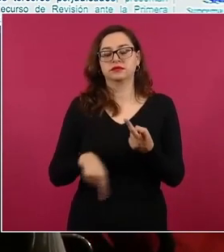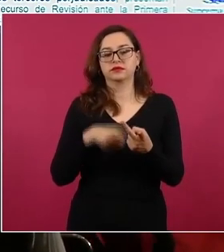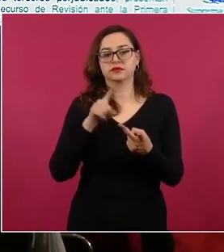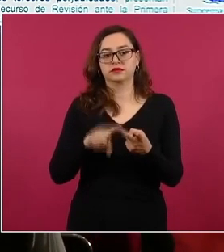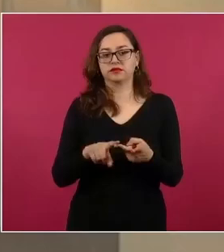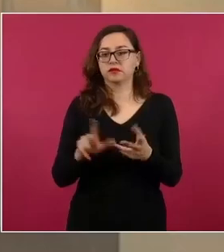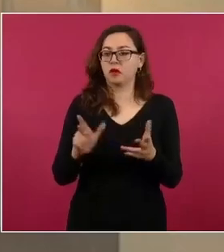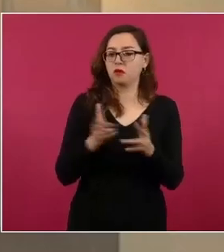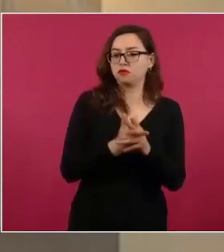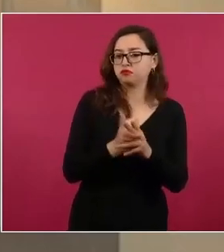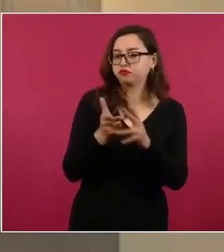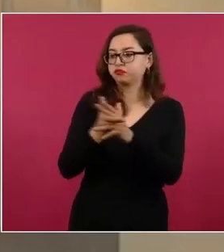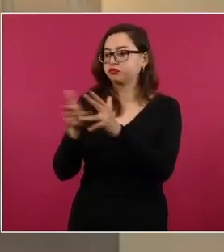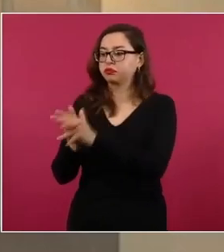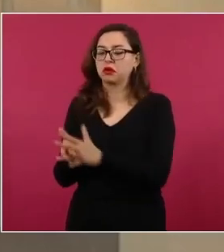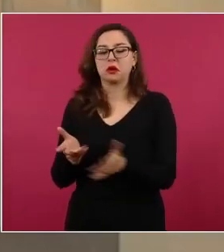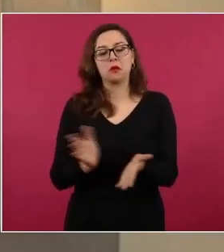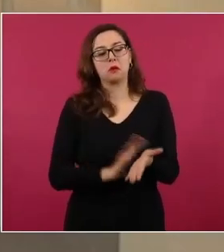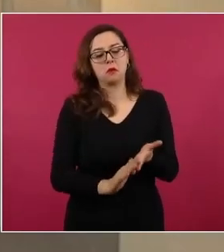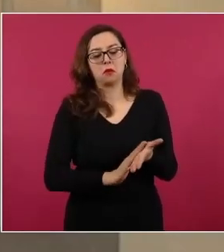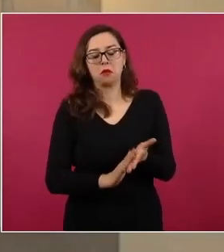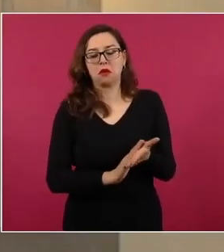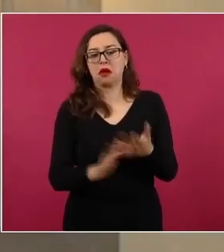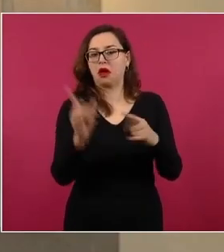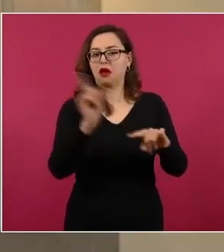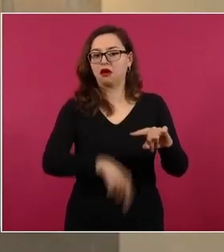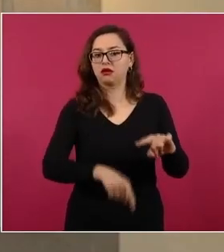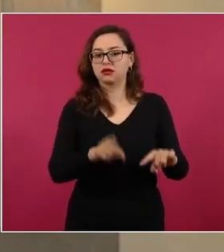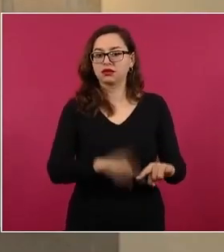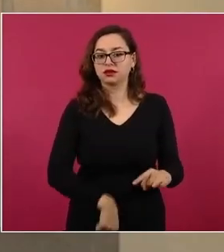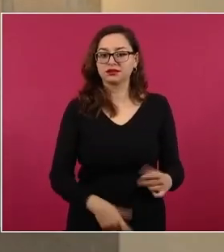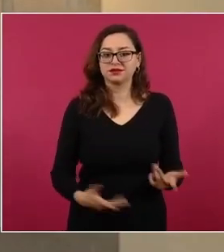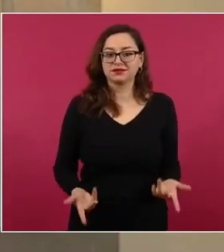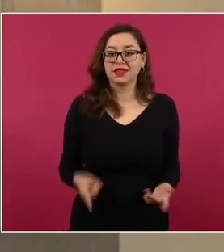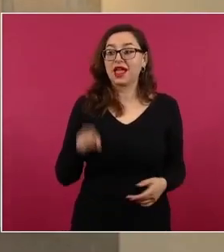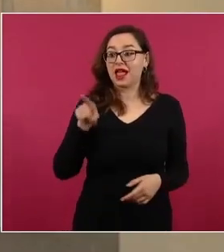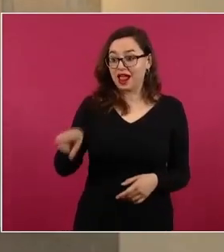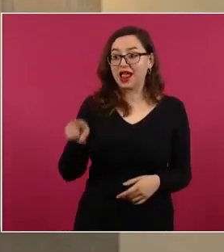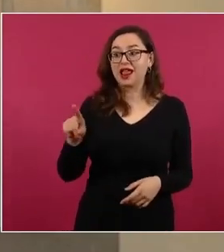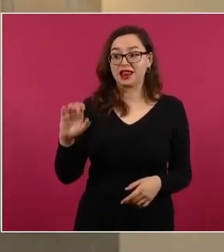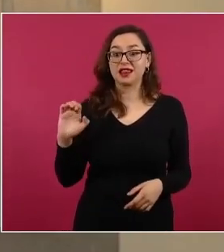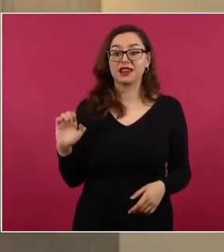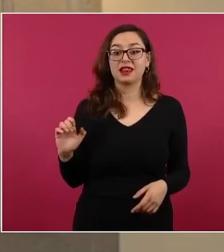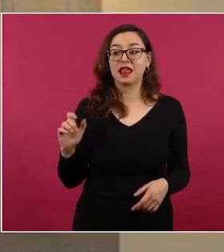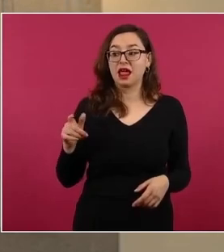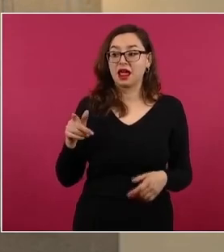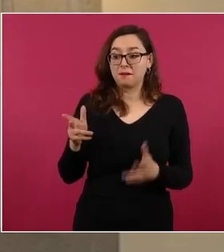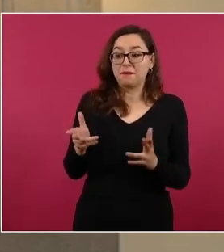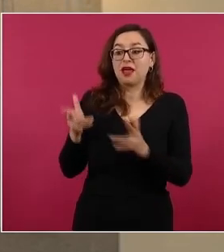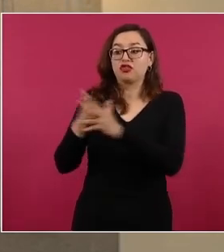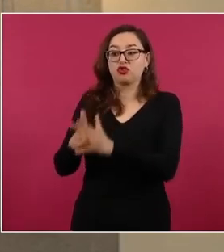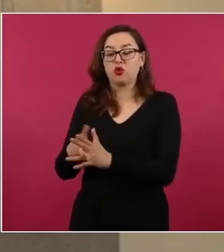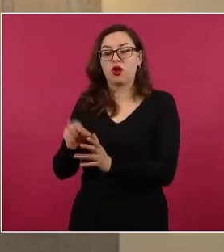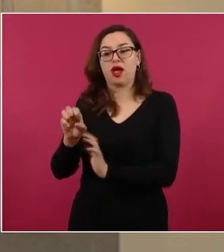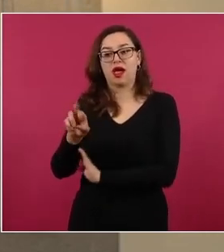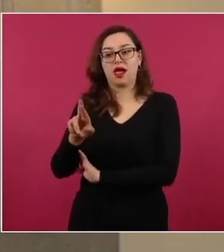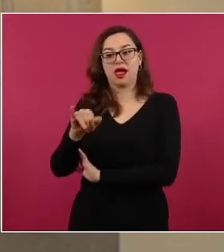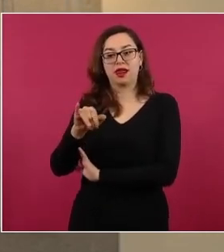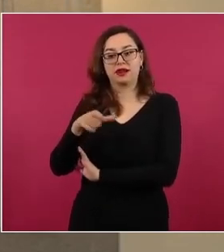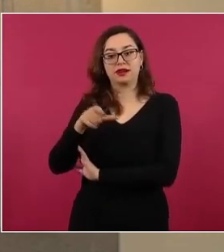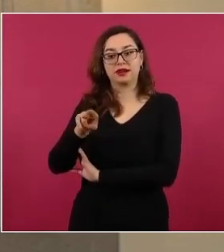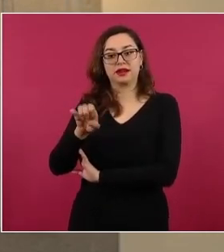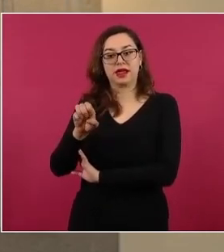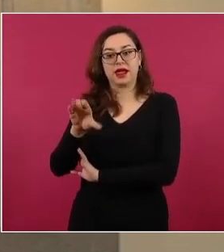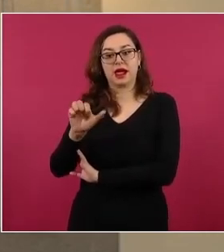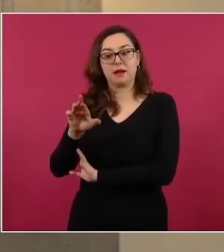y homicidio calificado cometido en agravio del exagente de la DEA Enrique Camarena. La conclusión